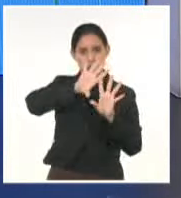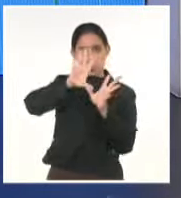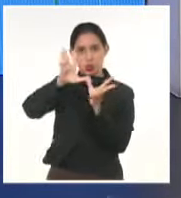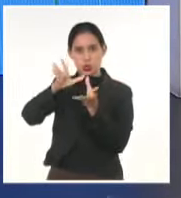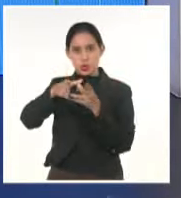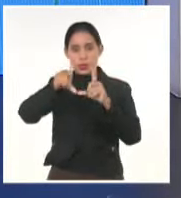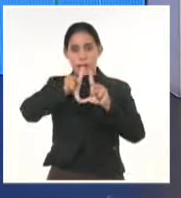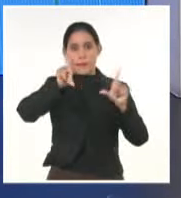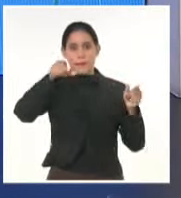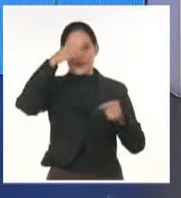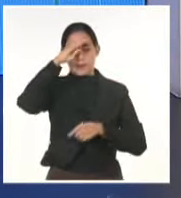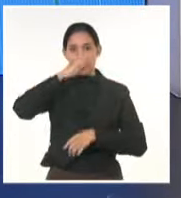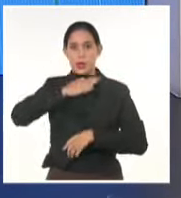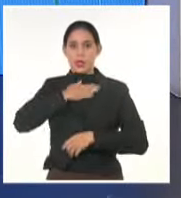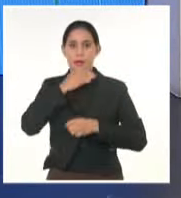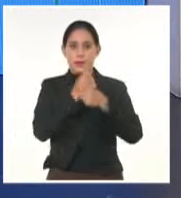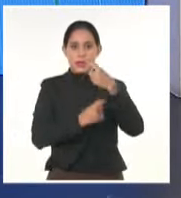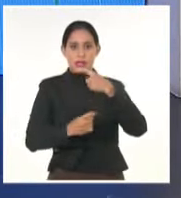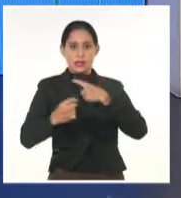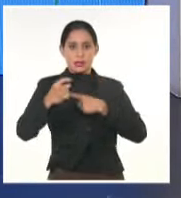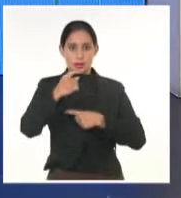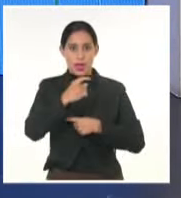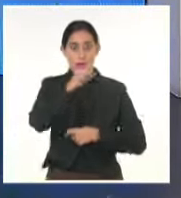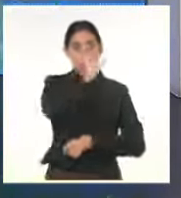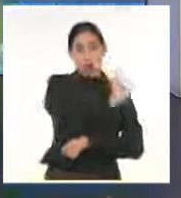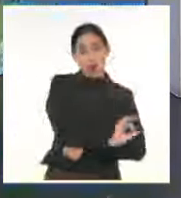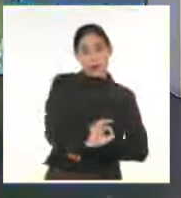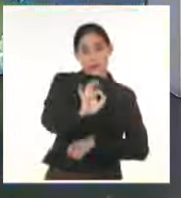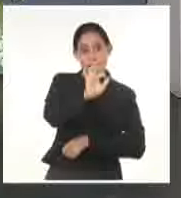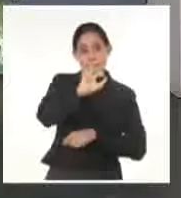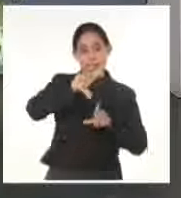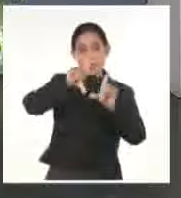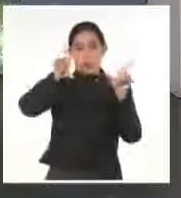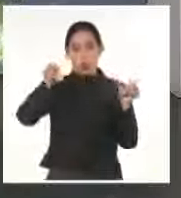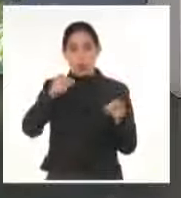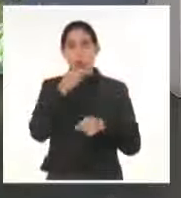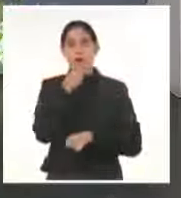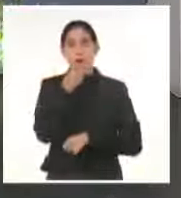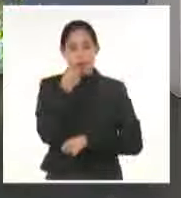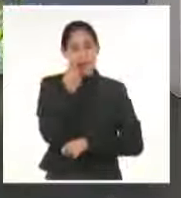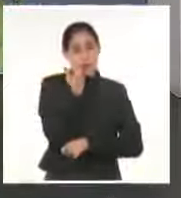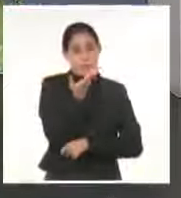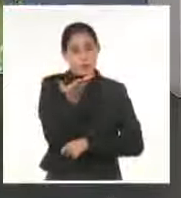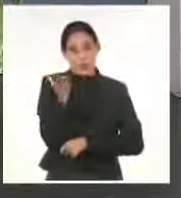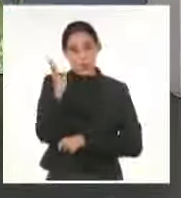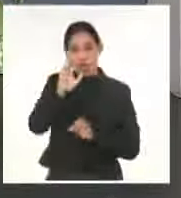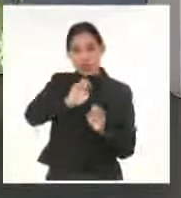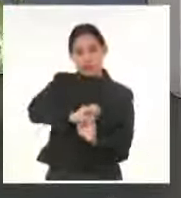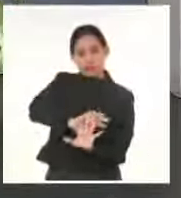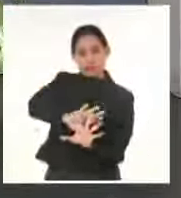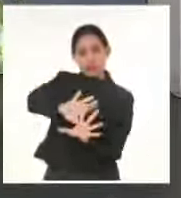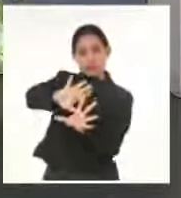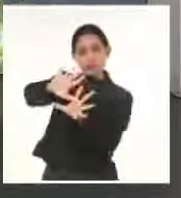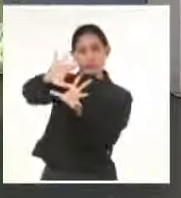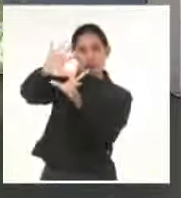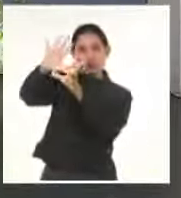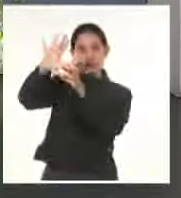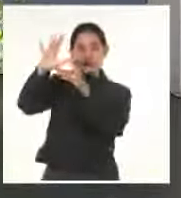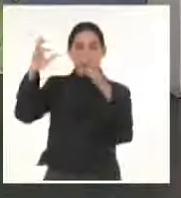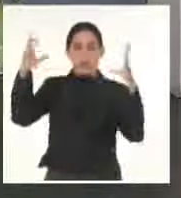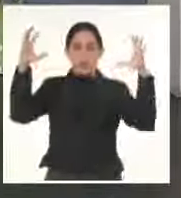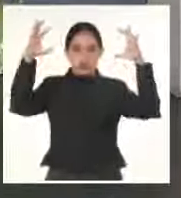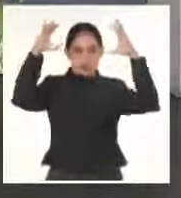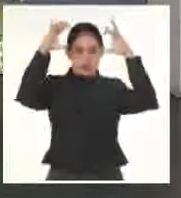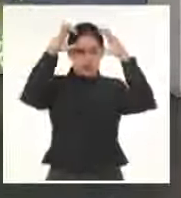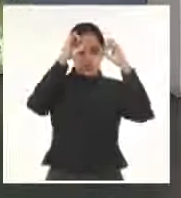principalmente hacia el extremo más oriental de Cuba. Se puede apreciar en las imágenes de satélite cómo llegan los nublados hacia el